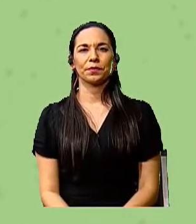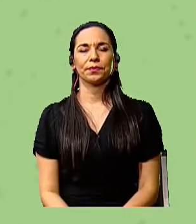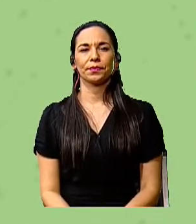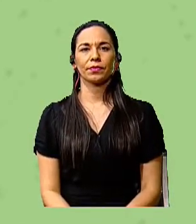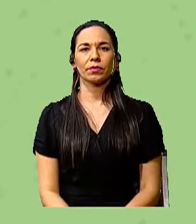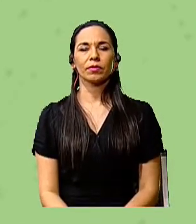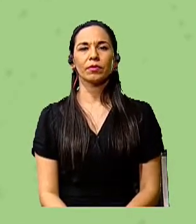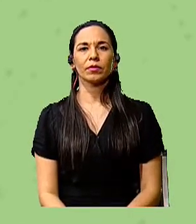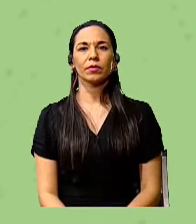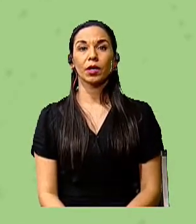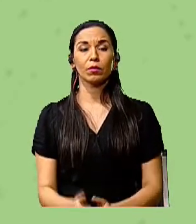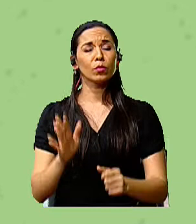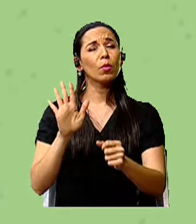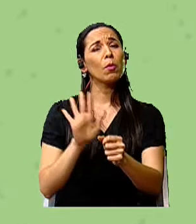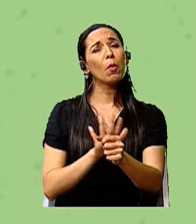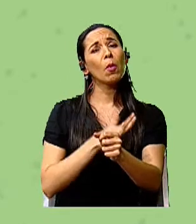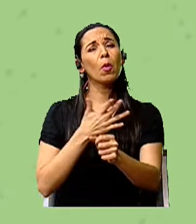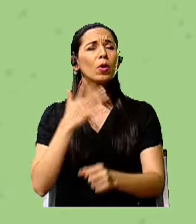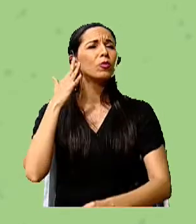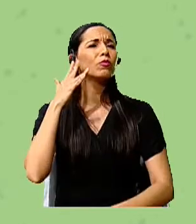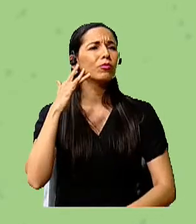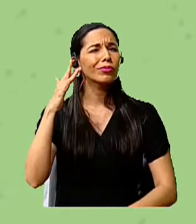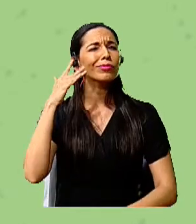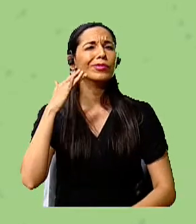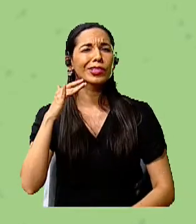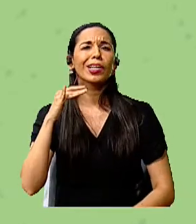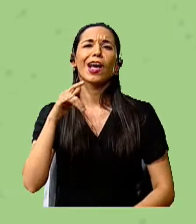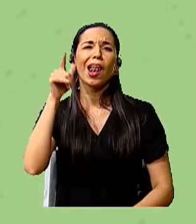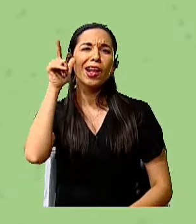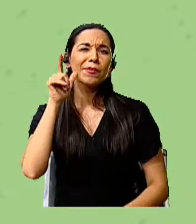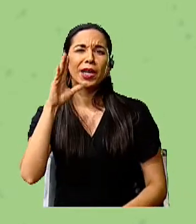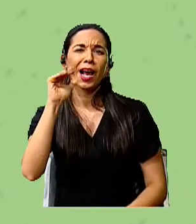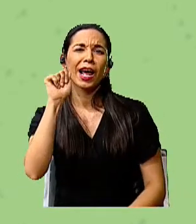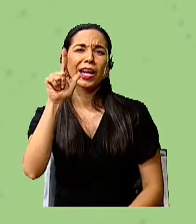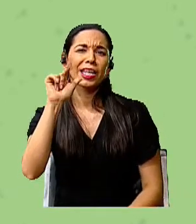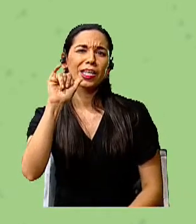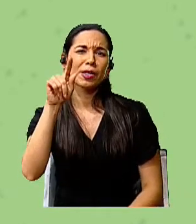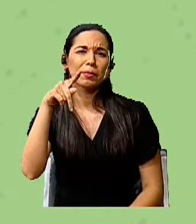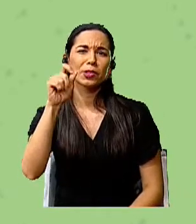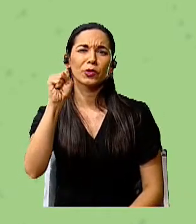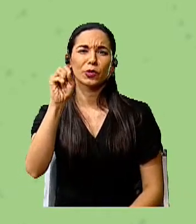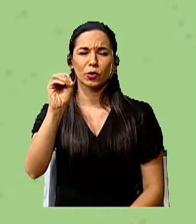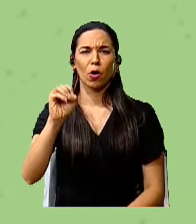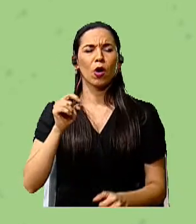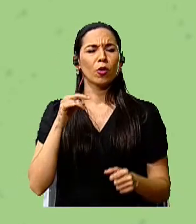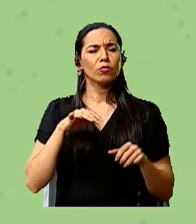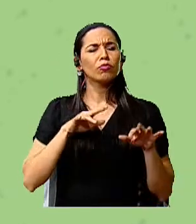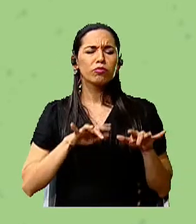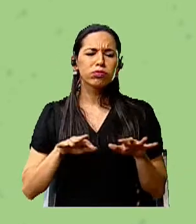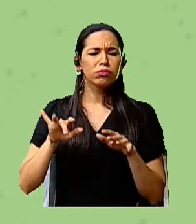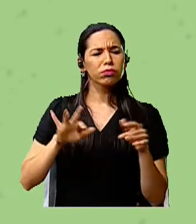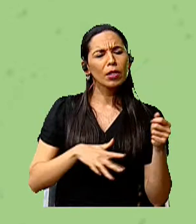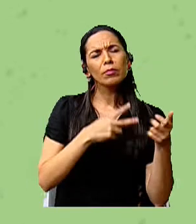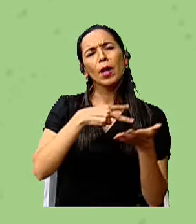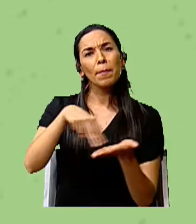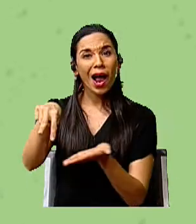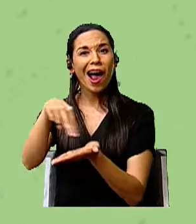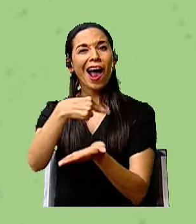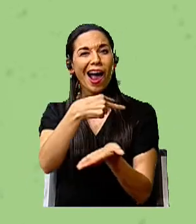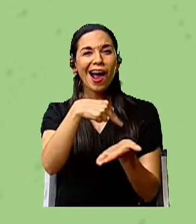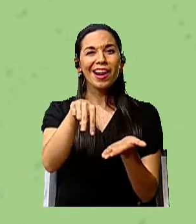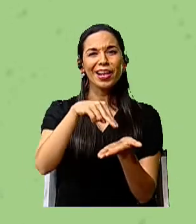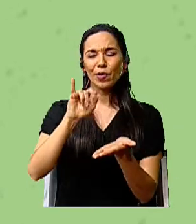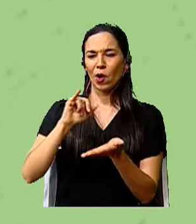La música al ritmo de calipso, la ejecución de los instrumentos y su danza son